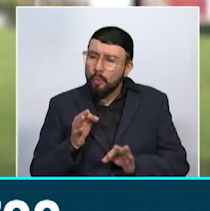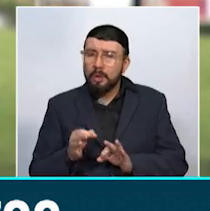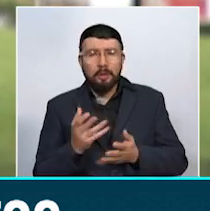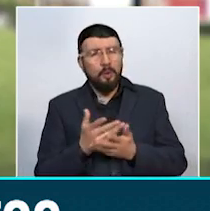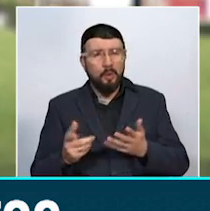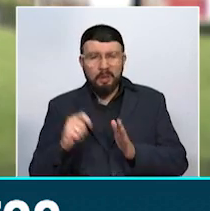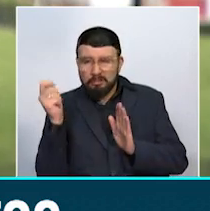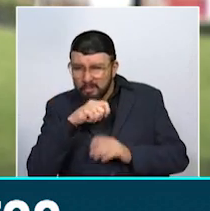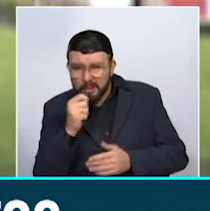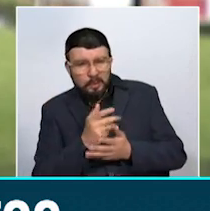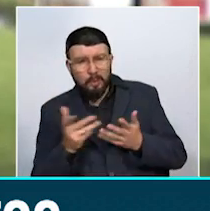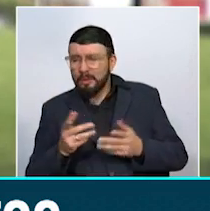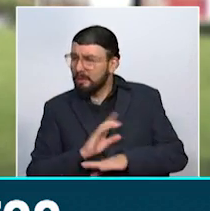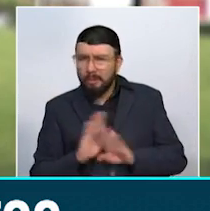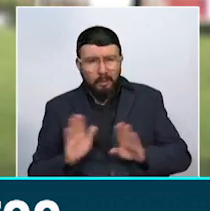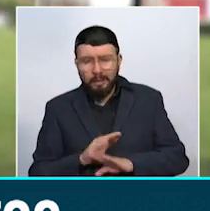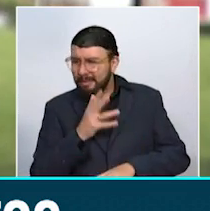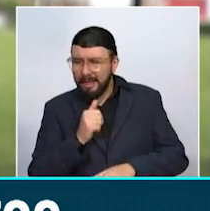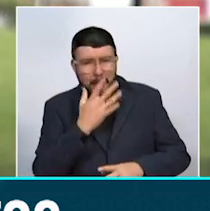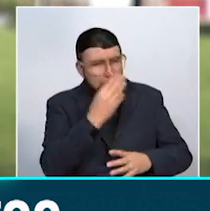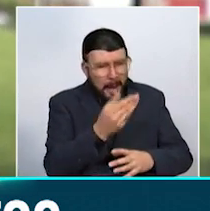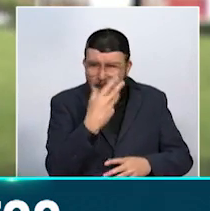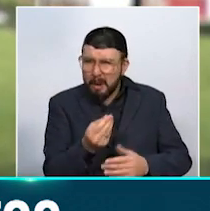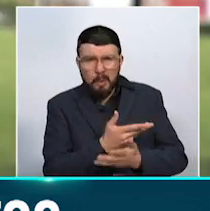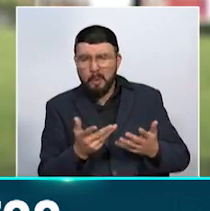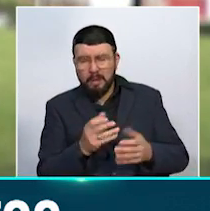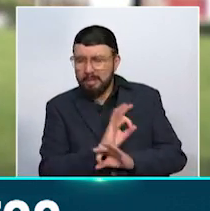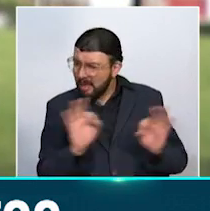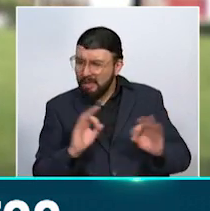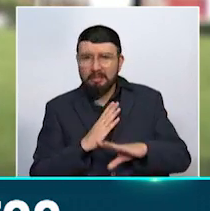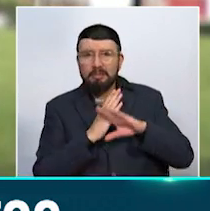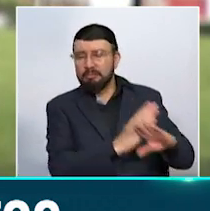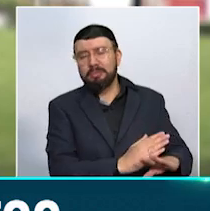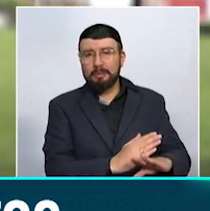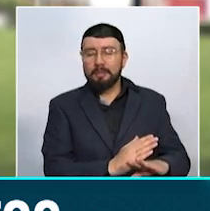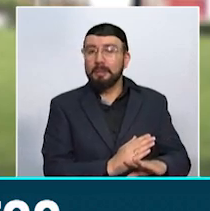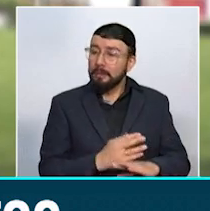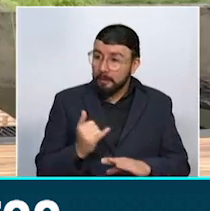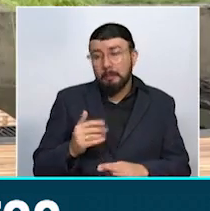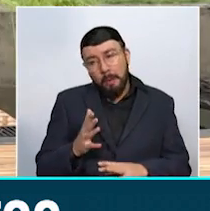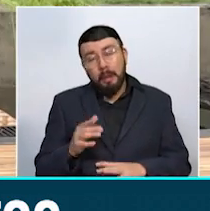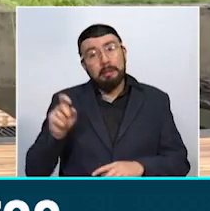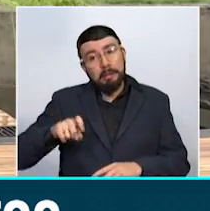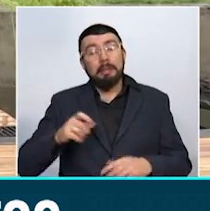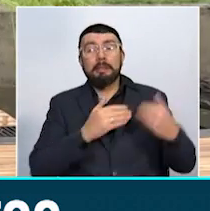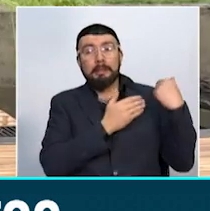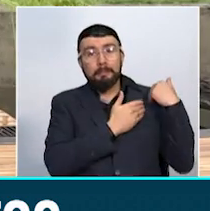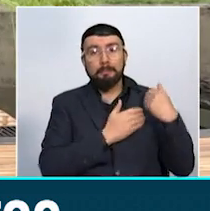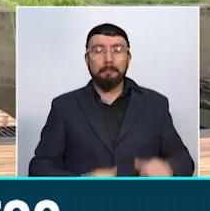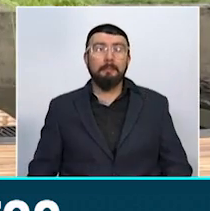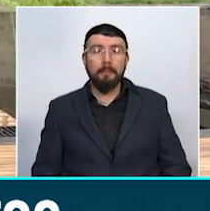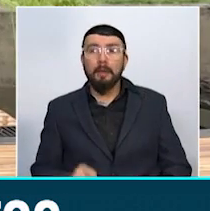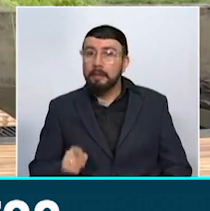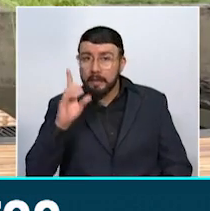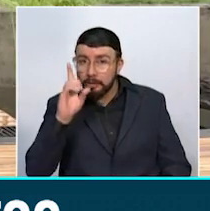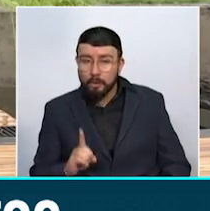vicios, de toda clase de vicios, que más o menos tengan una gran responsabilidad. Cuando decidió hacer algo